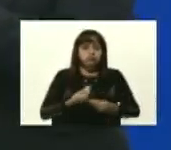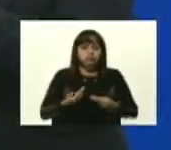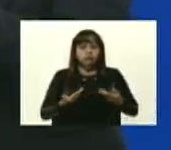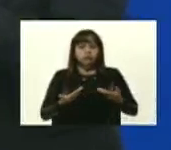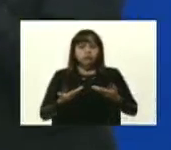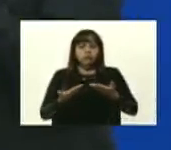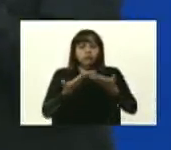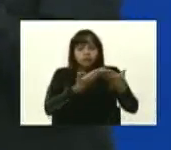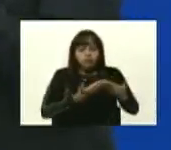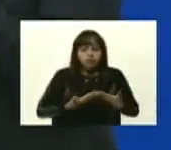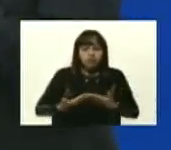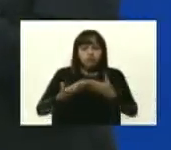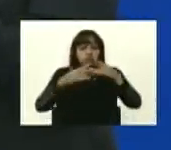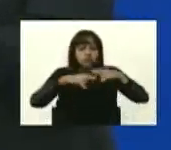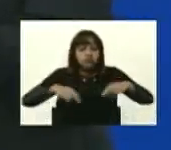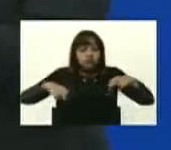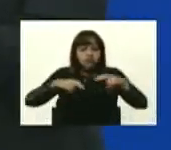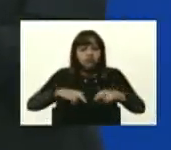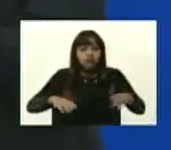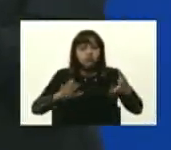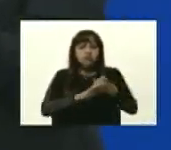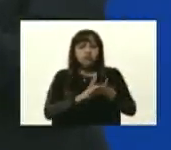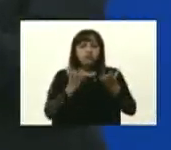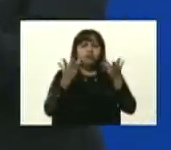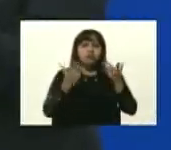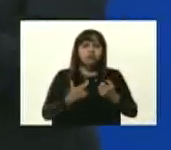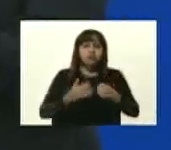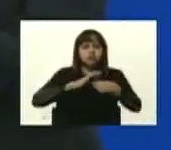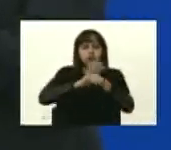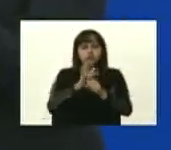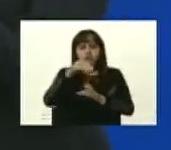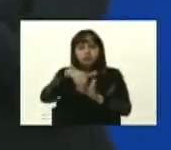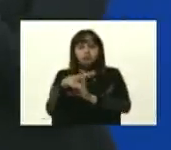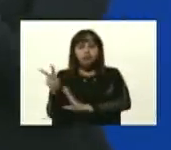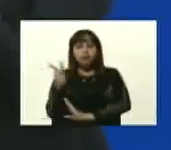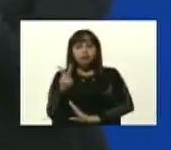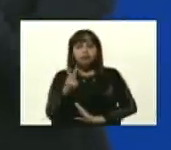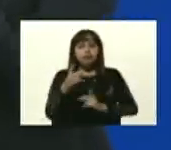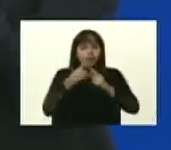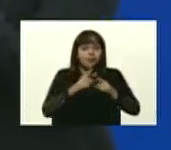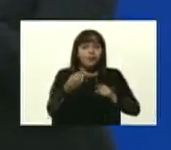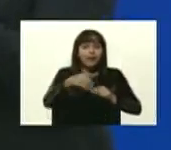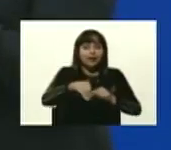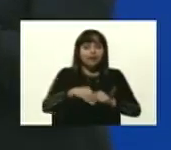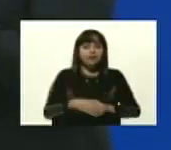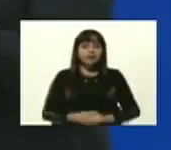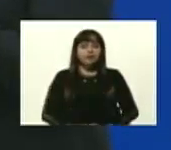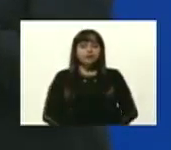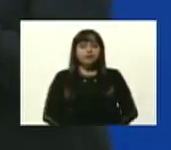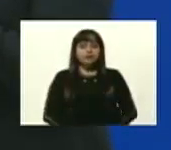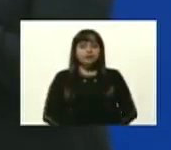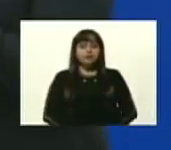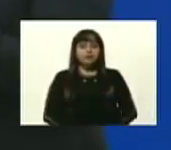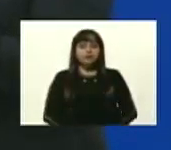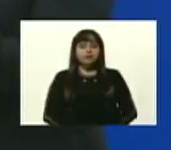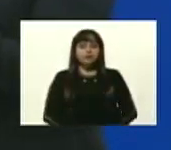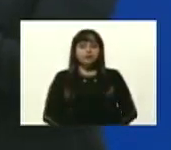serológico de la prevalencia del COVID en Venezuela. Pero no solo eso. Puede